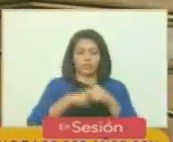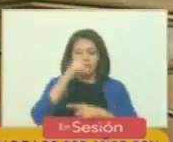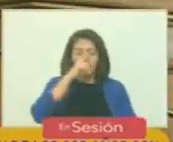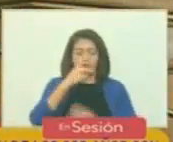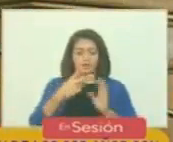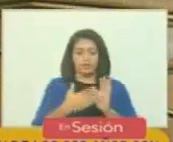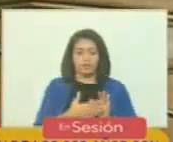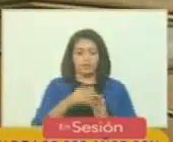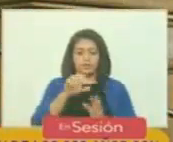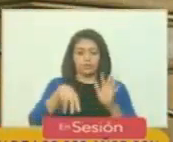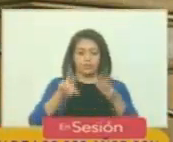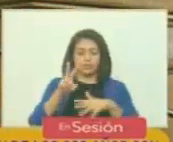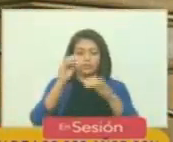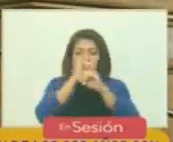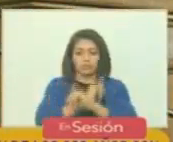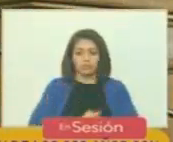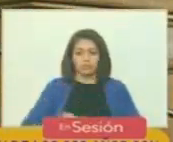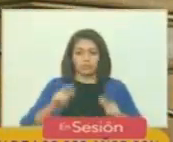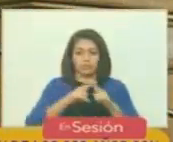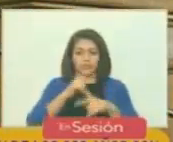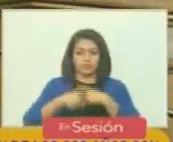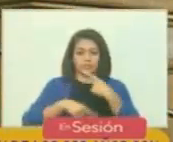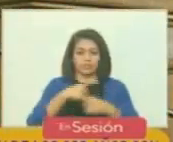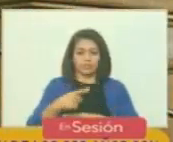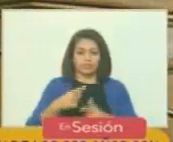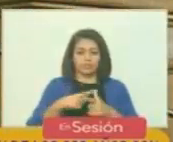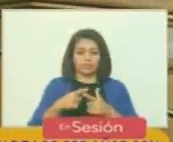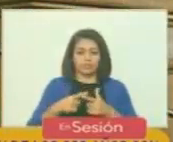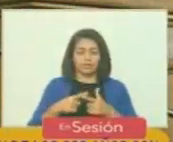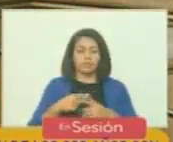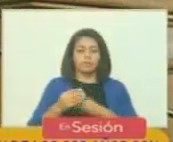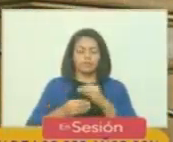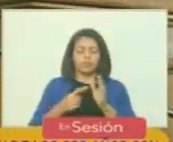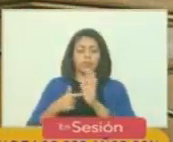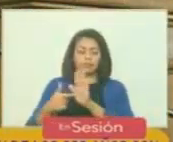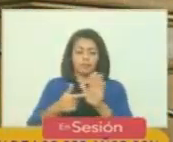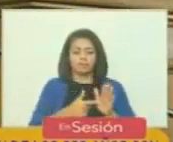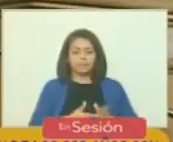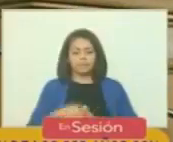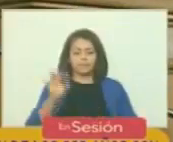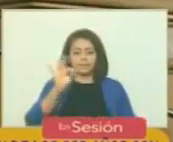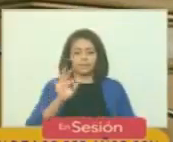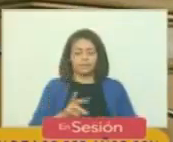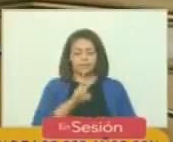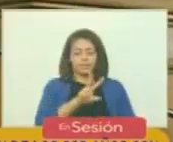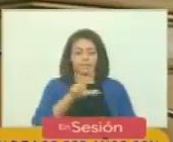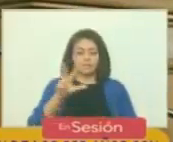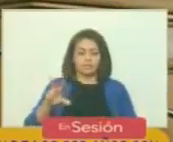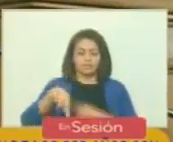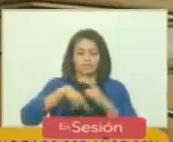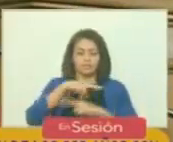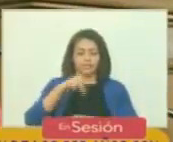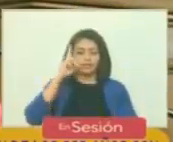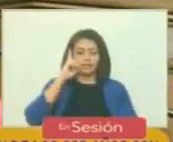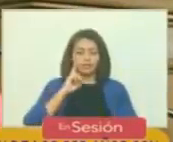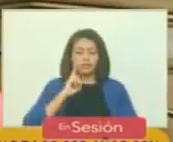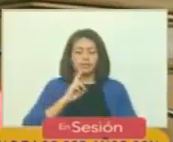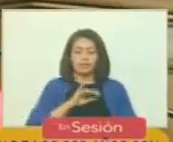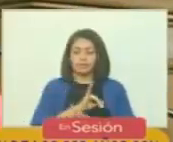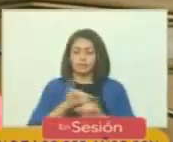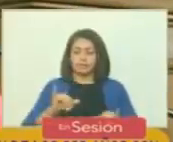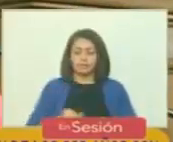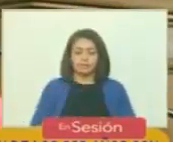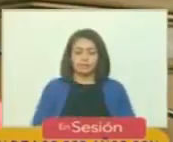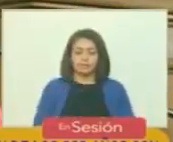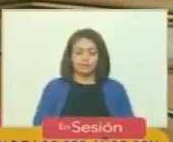212 de la Independencia, 163 de la Federación y 23 de la Revolución Bolivariana. Es todo,